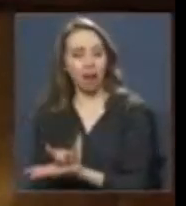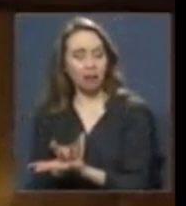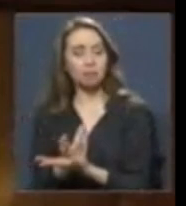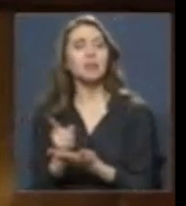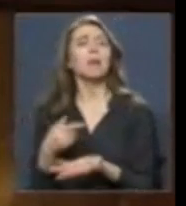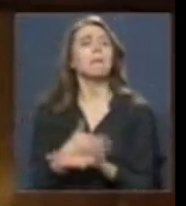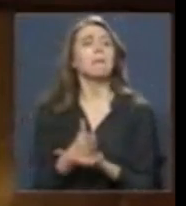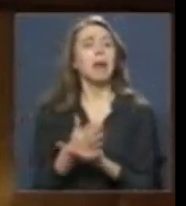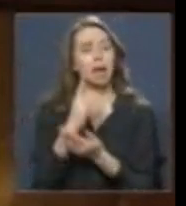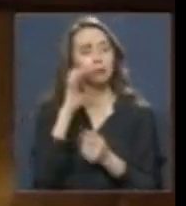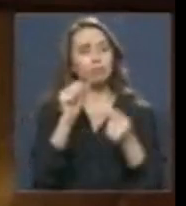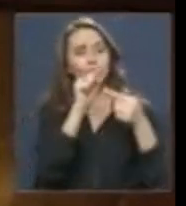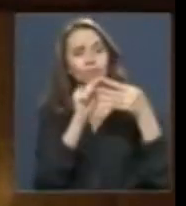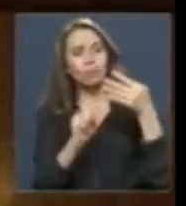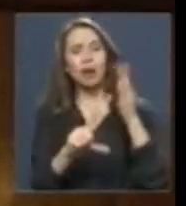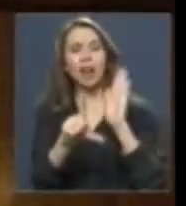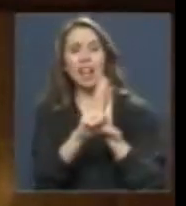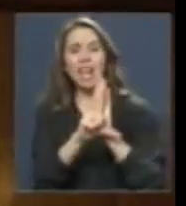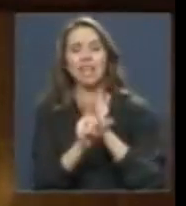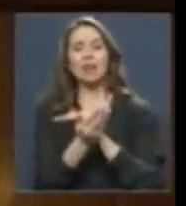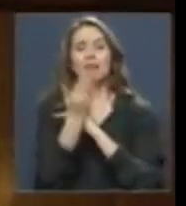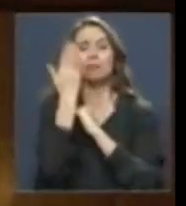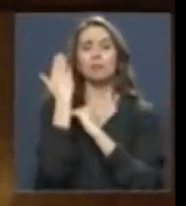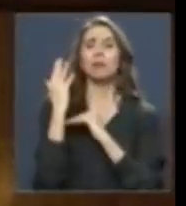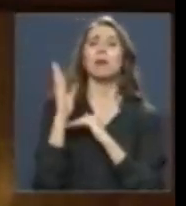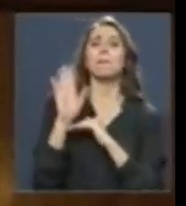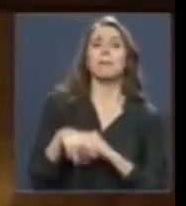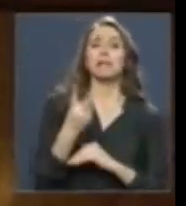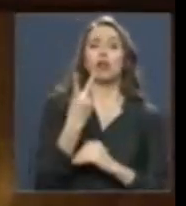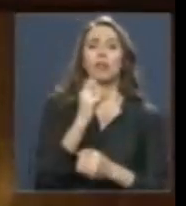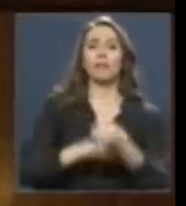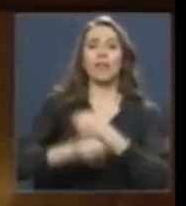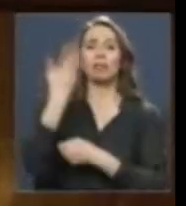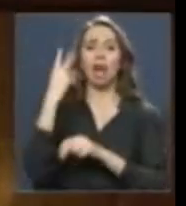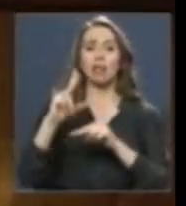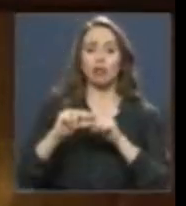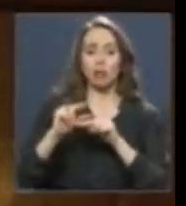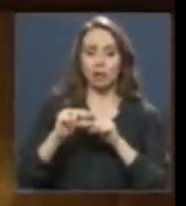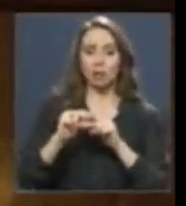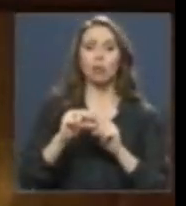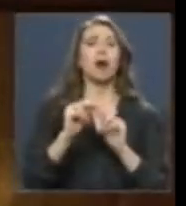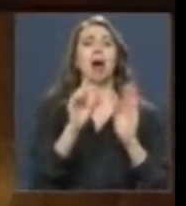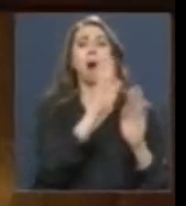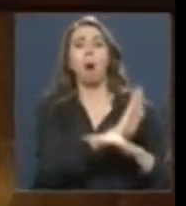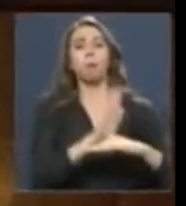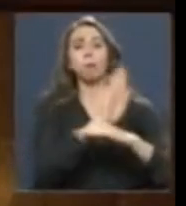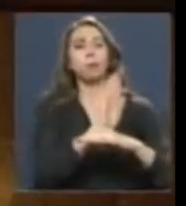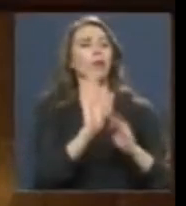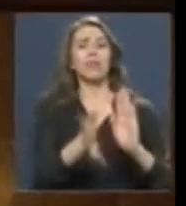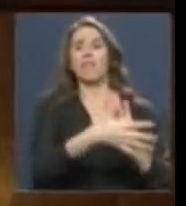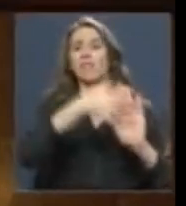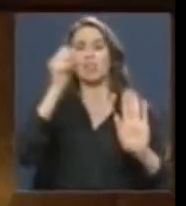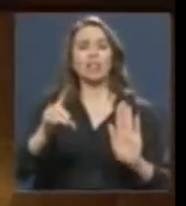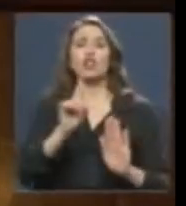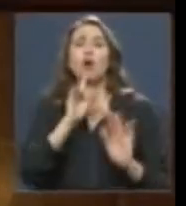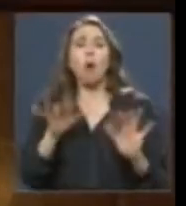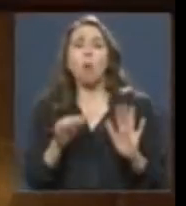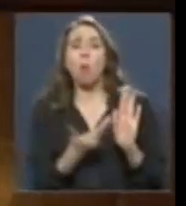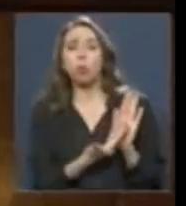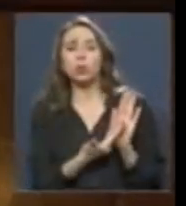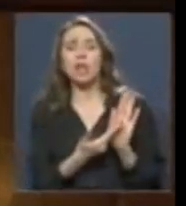como objeto la identificación de las leyes de una antigüedad no inferior a 20 años, que deban ser expresamente derogadas por encontrarse en desuso,